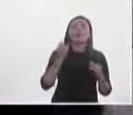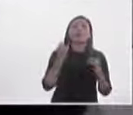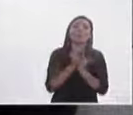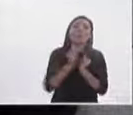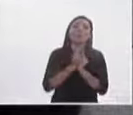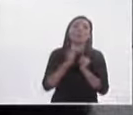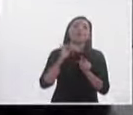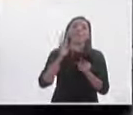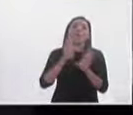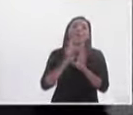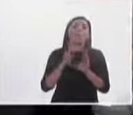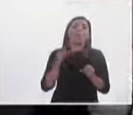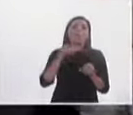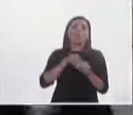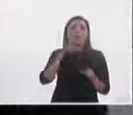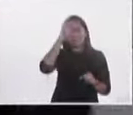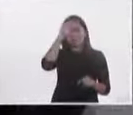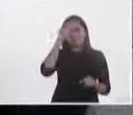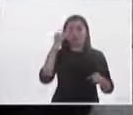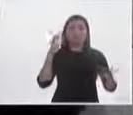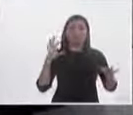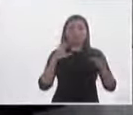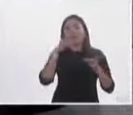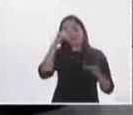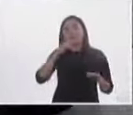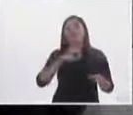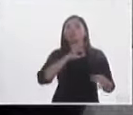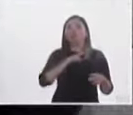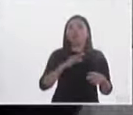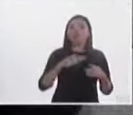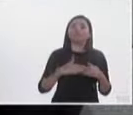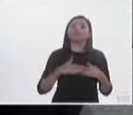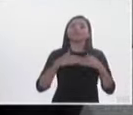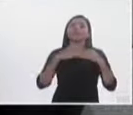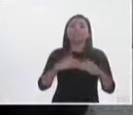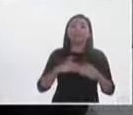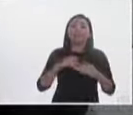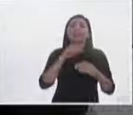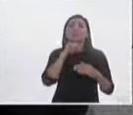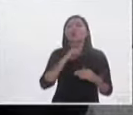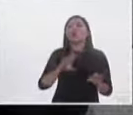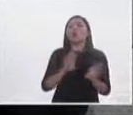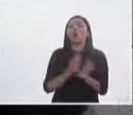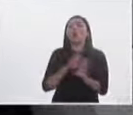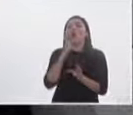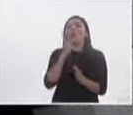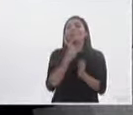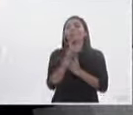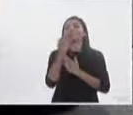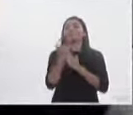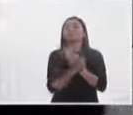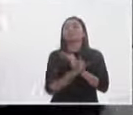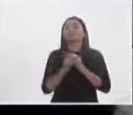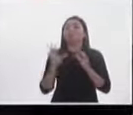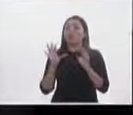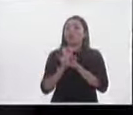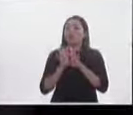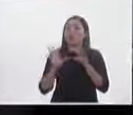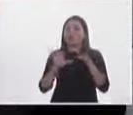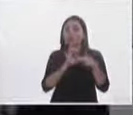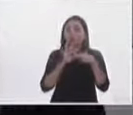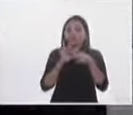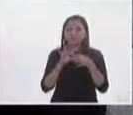legislativo un acuerdo legislativo con las más fuerzas políticas para sacar los puntos de convergencia como un proyecto legislativo en común y después